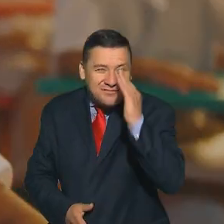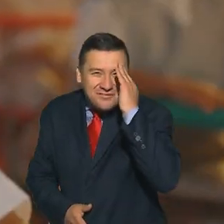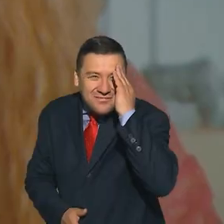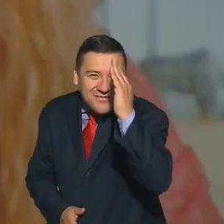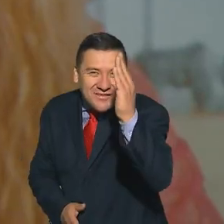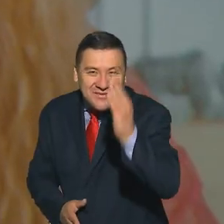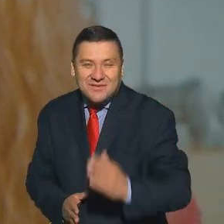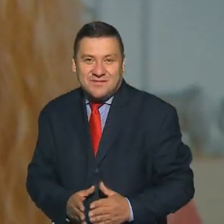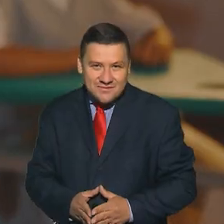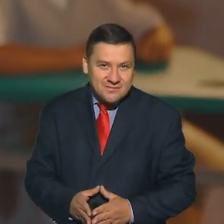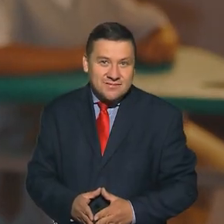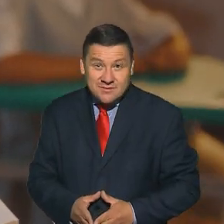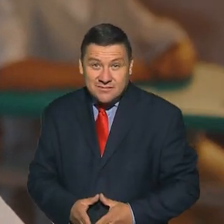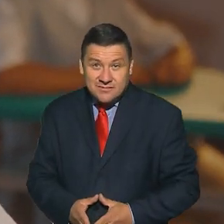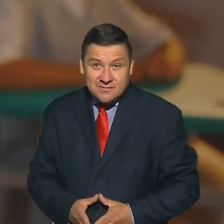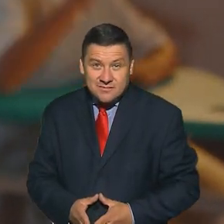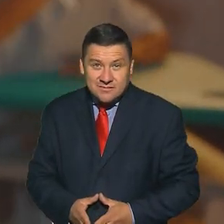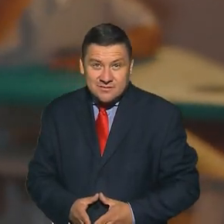Hola.